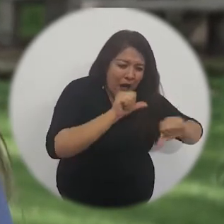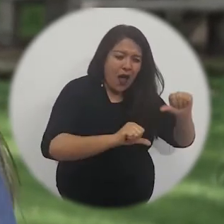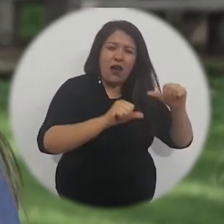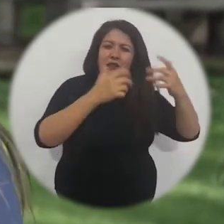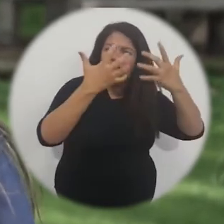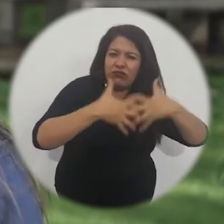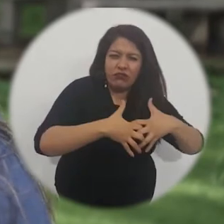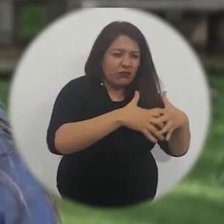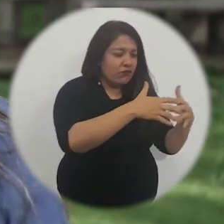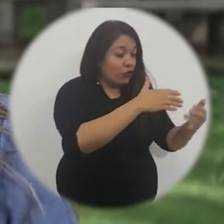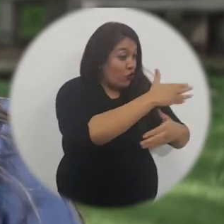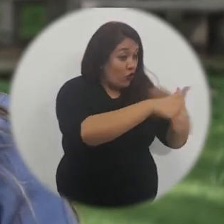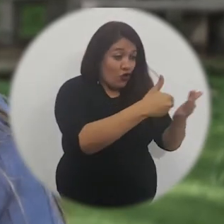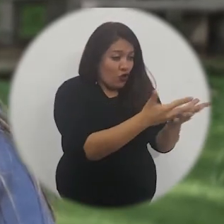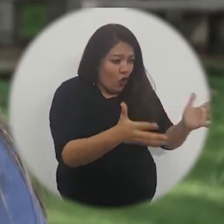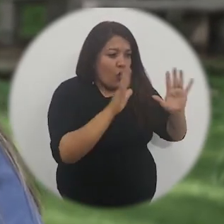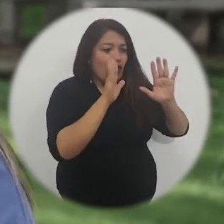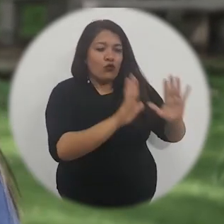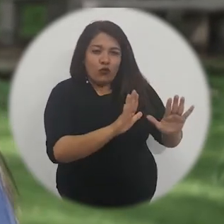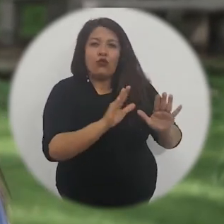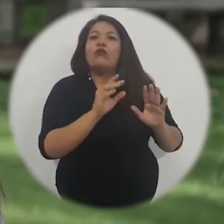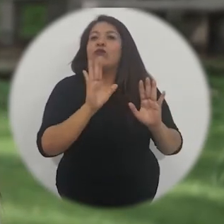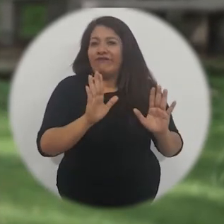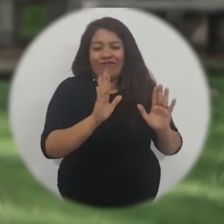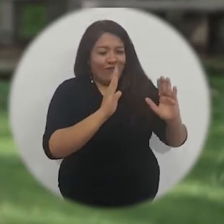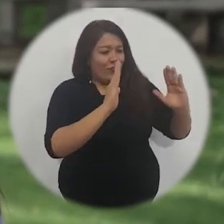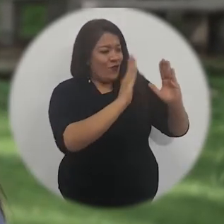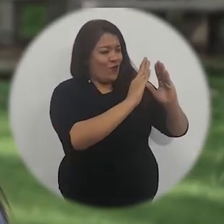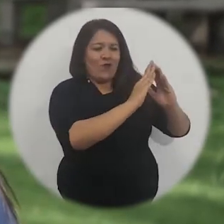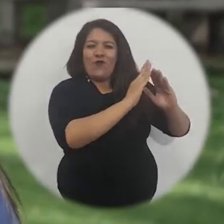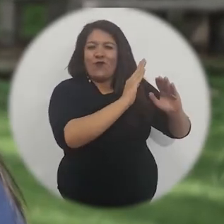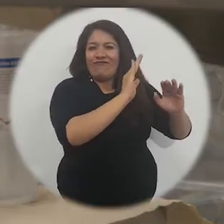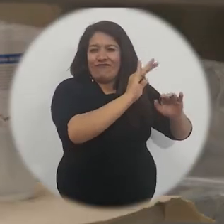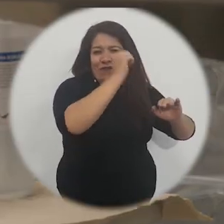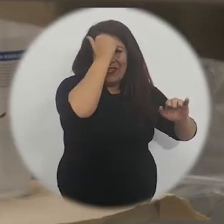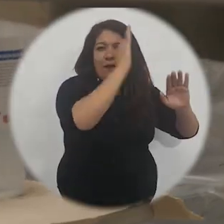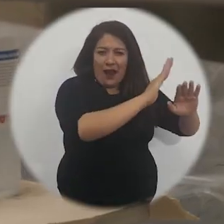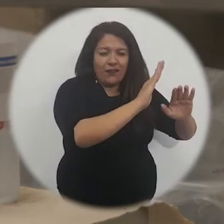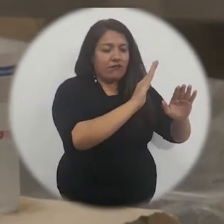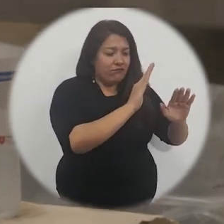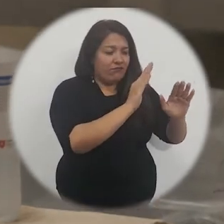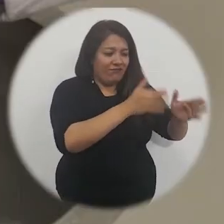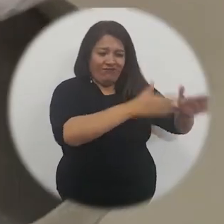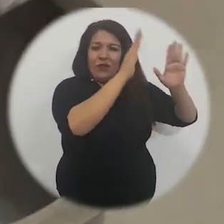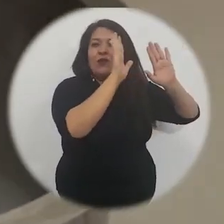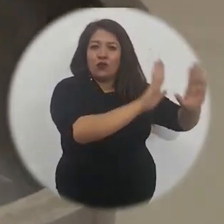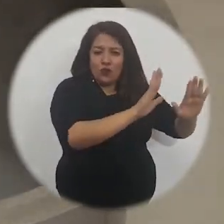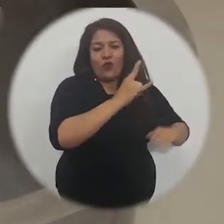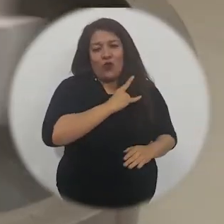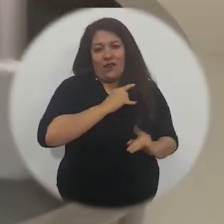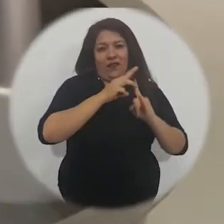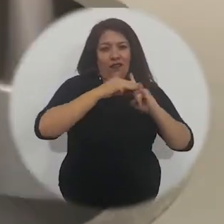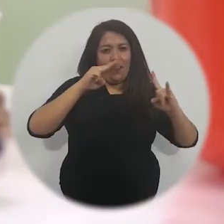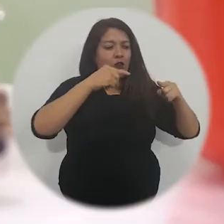Y lo más interesante es que todo el insumo y toda la maquinaria que se adquirió en el proyecto quedaría para esta